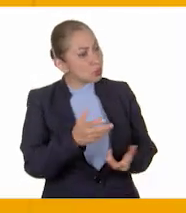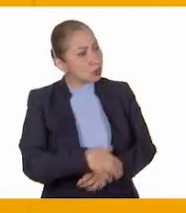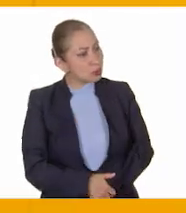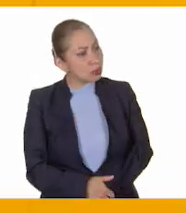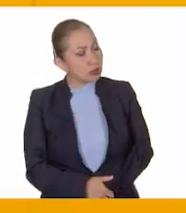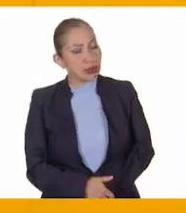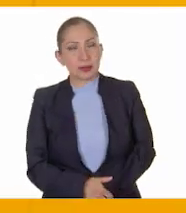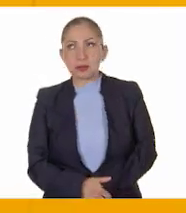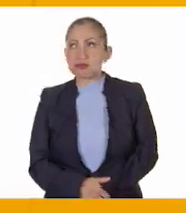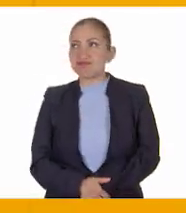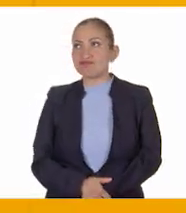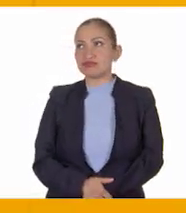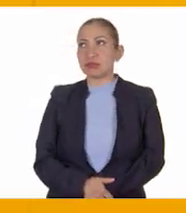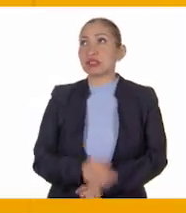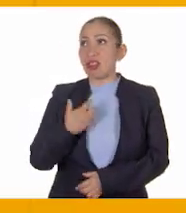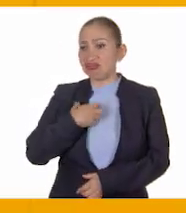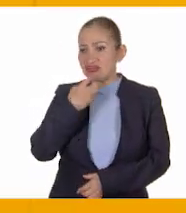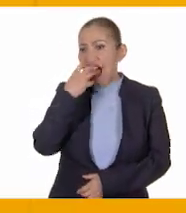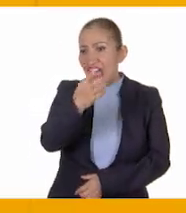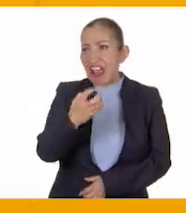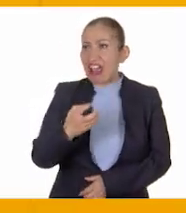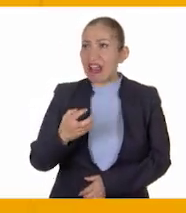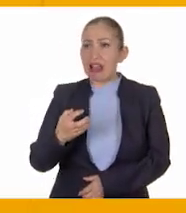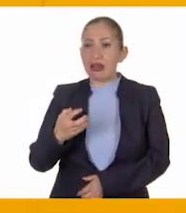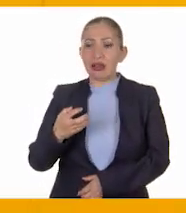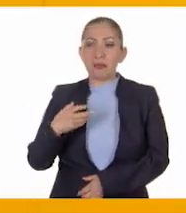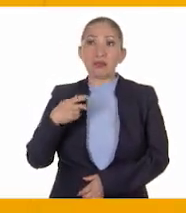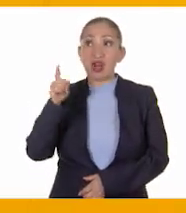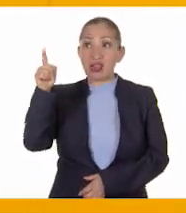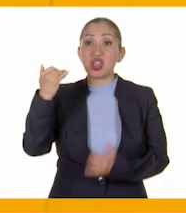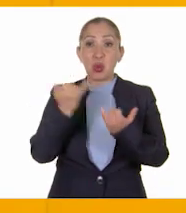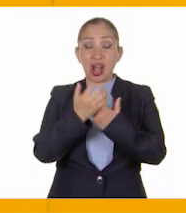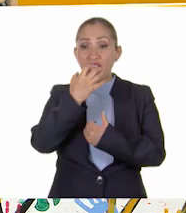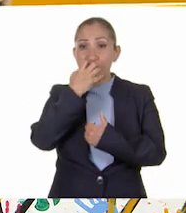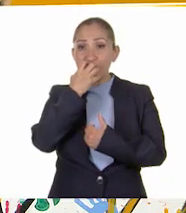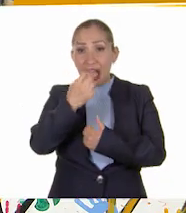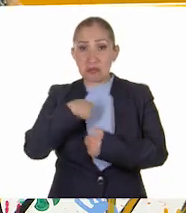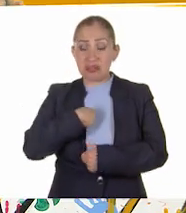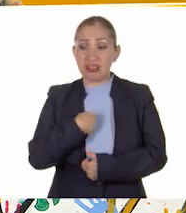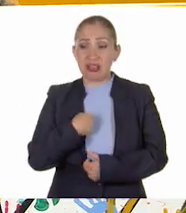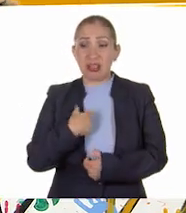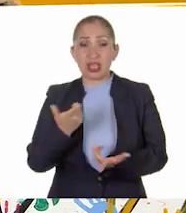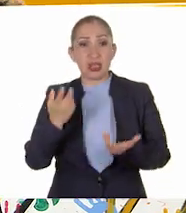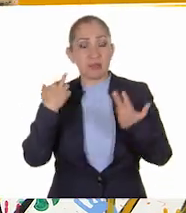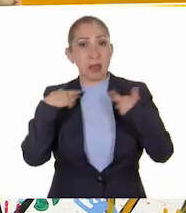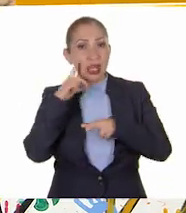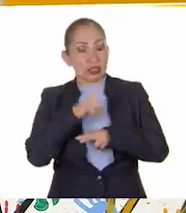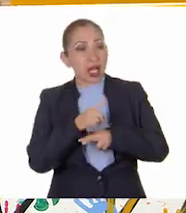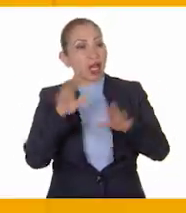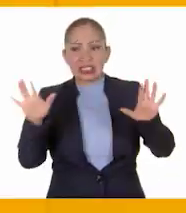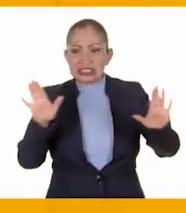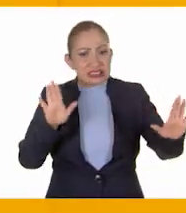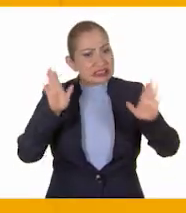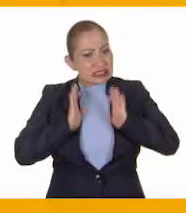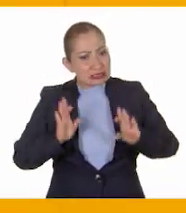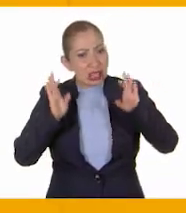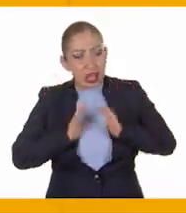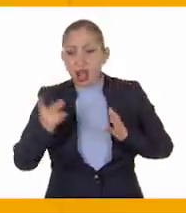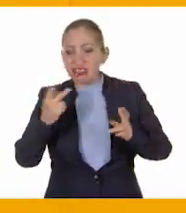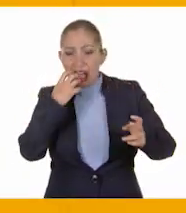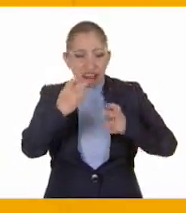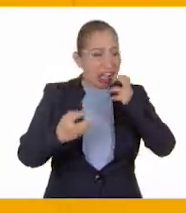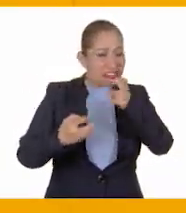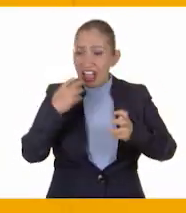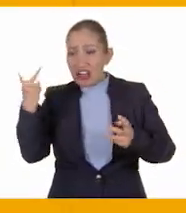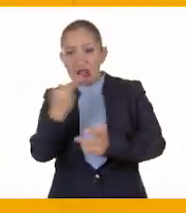Pues le grité, pero él también me gritó y la maestra intentaba callarnos y los dos